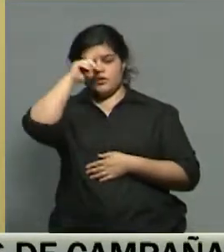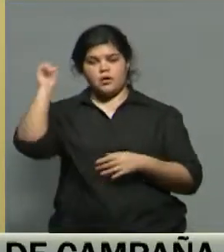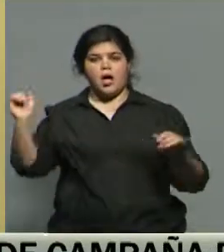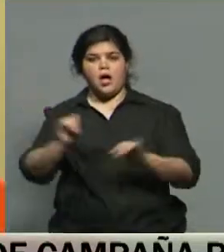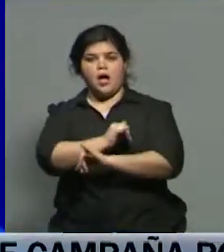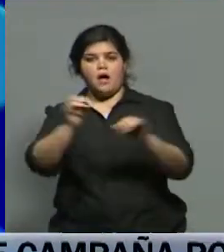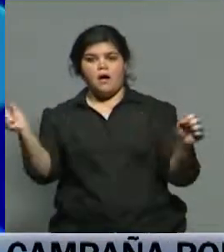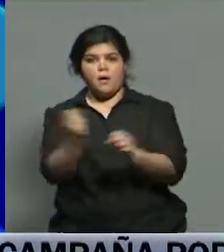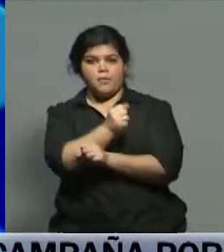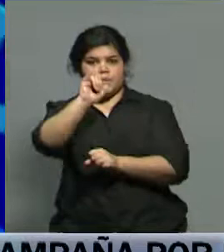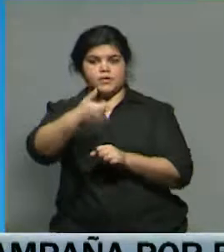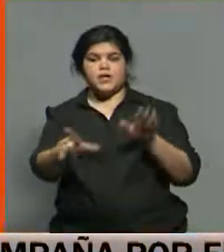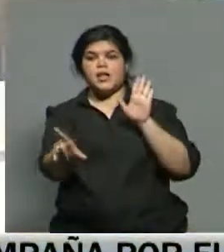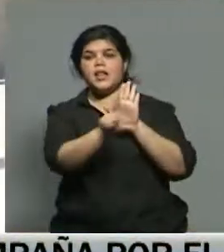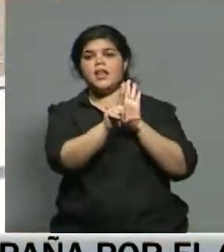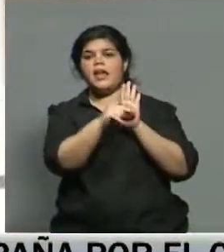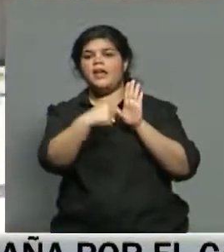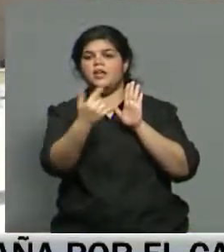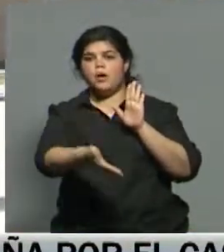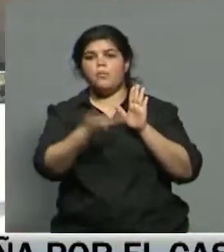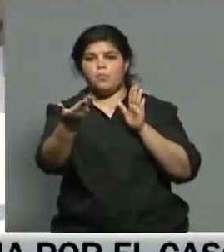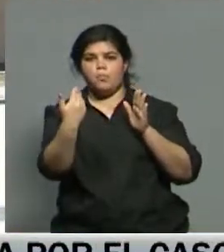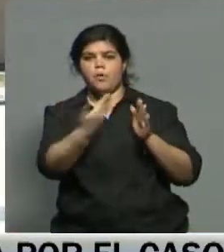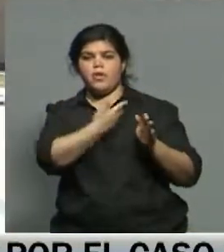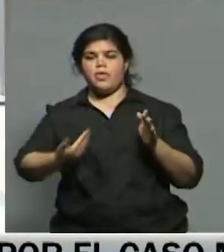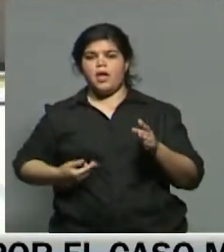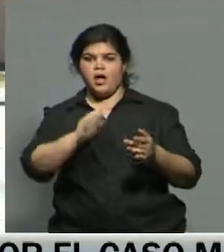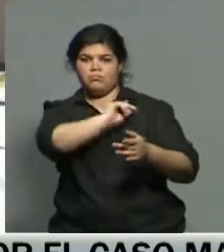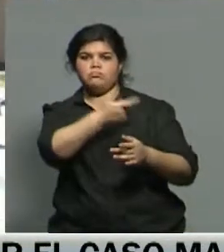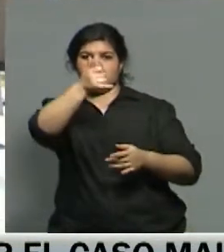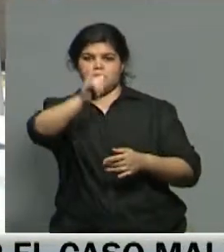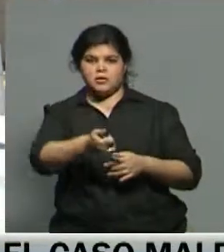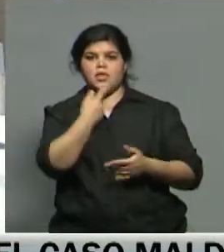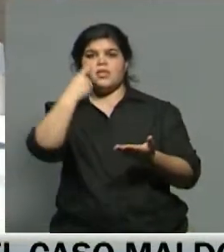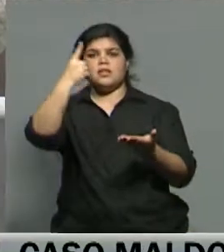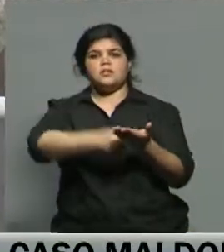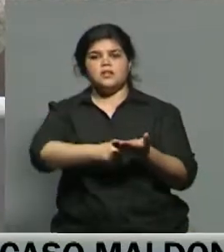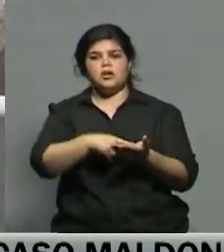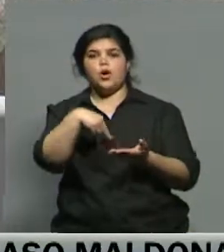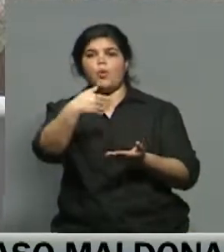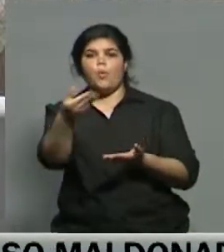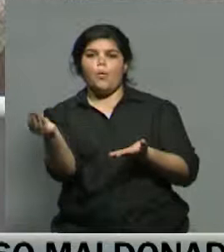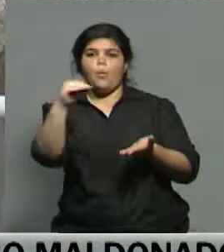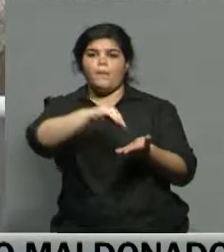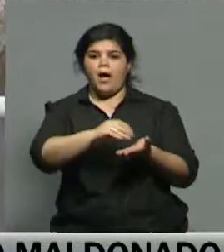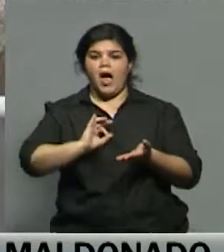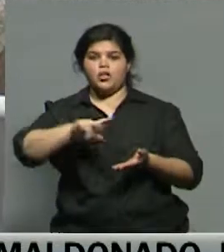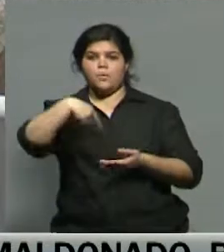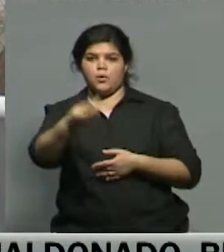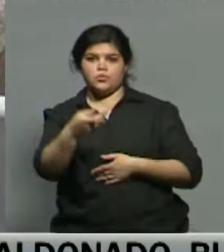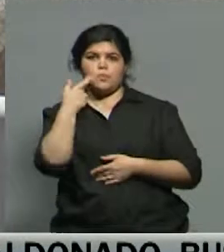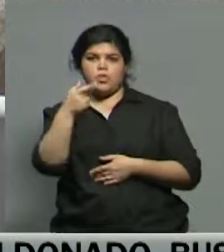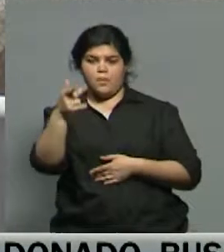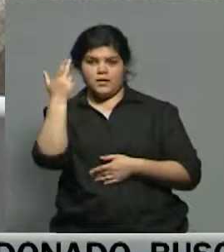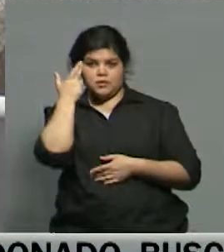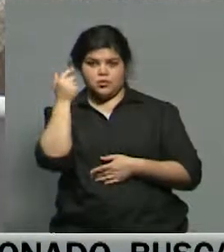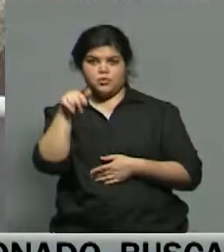finalmente la ley que da al Poder Ejecutivo la facultad de establecer los feriados adicionales para el año que viene y se van